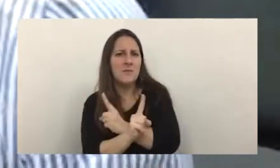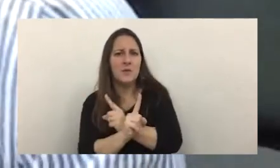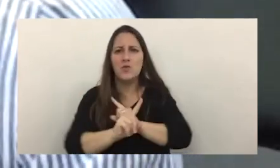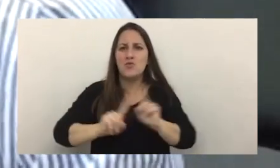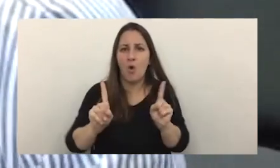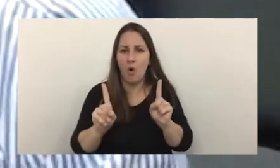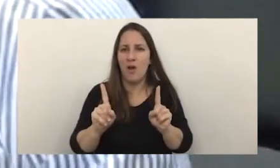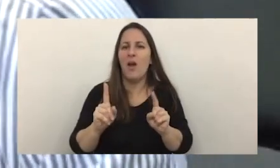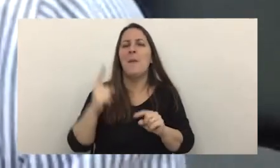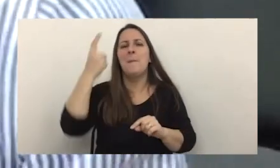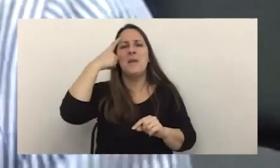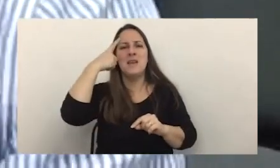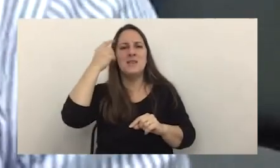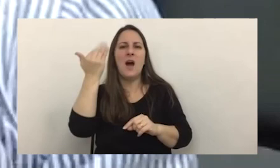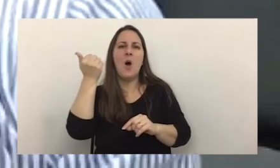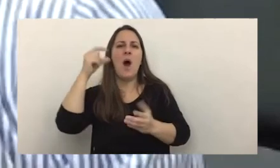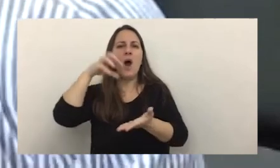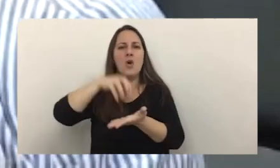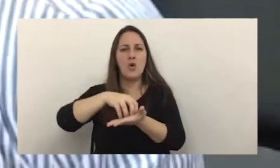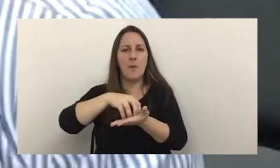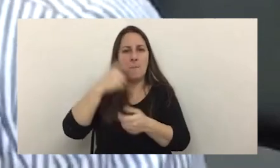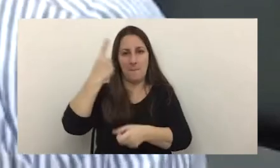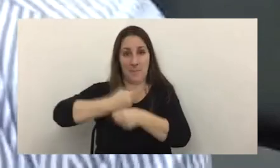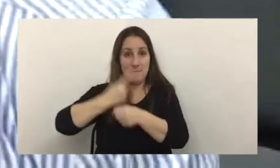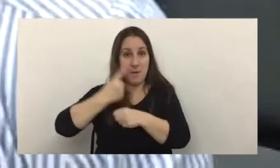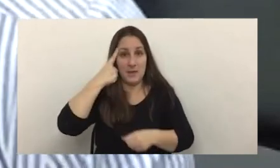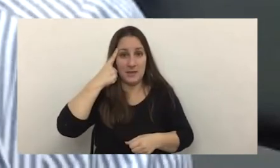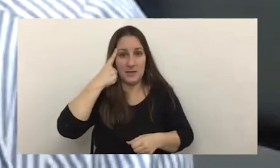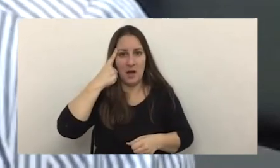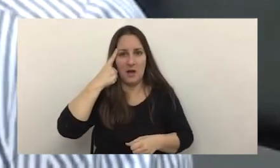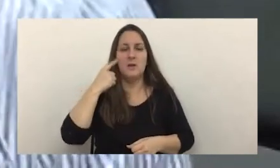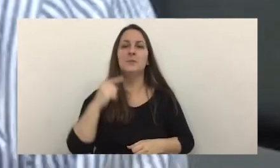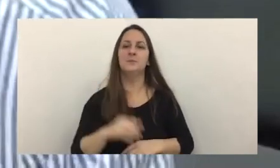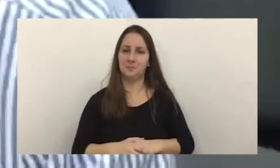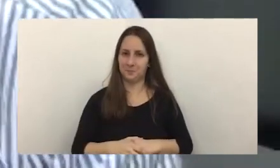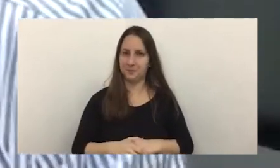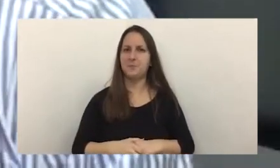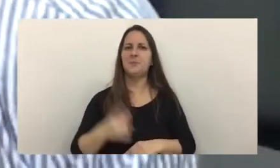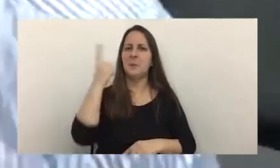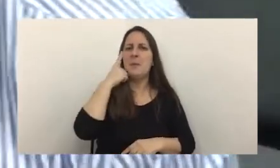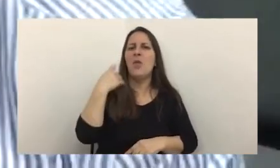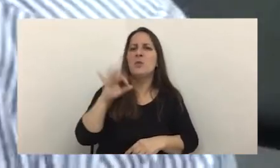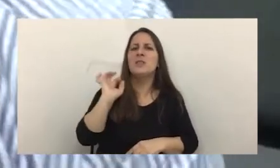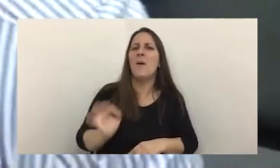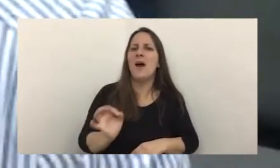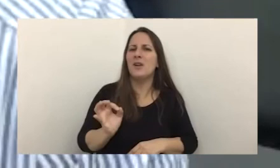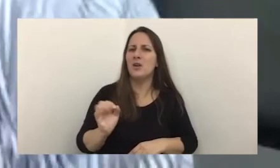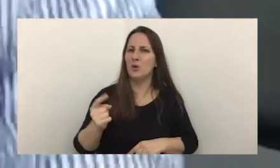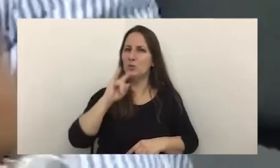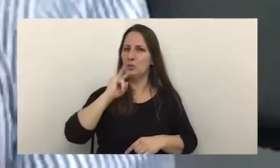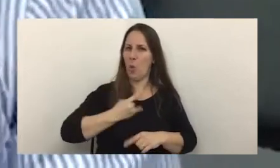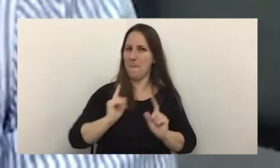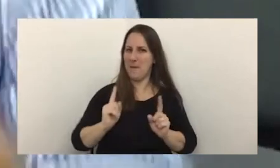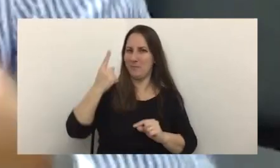incorporan los bancos de prima fache? primero tengo que disipar el hecho de que no haya sido un autorrobo